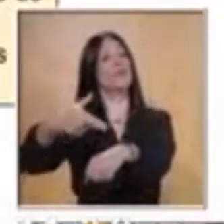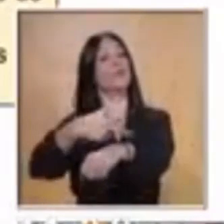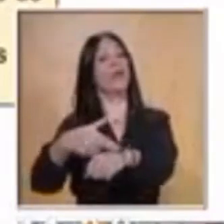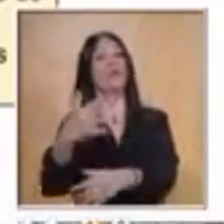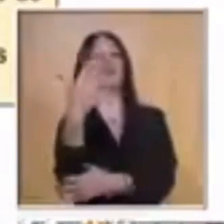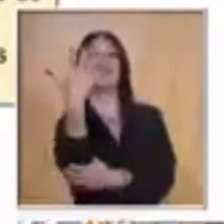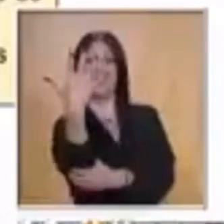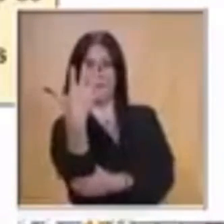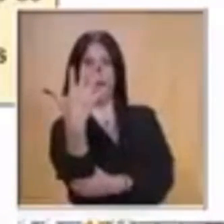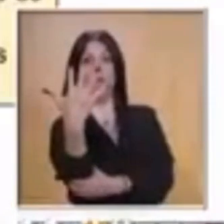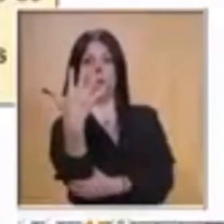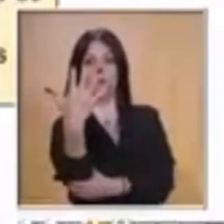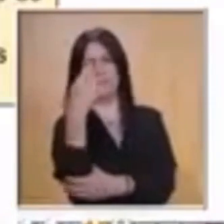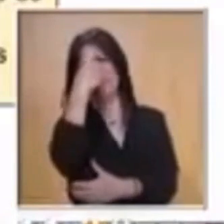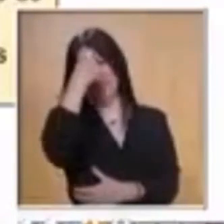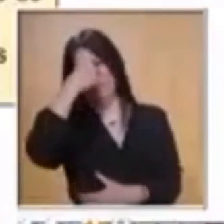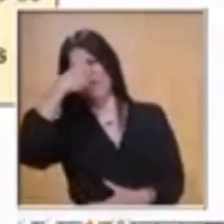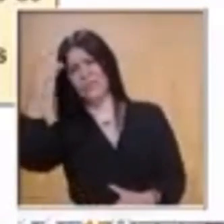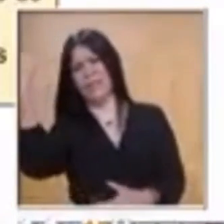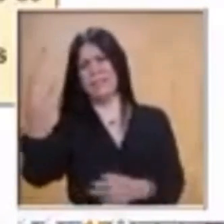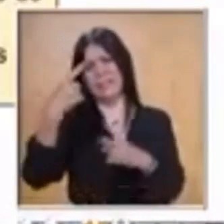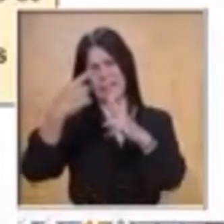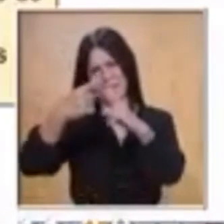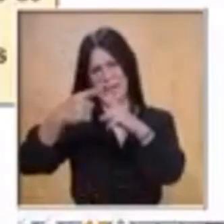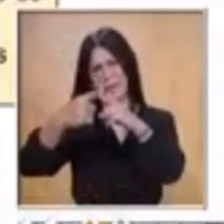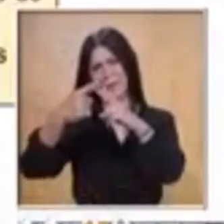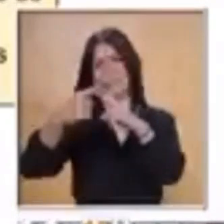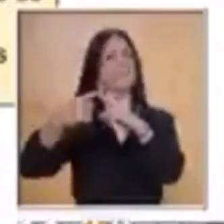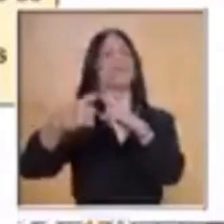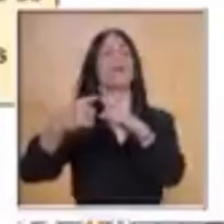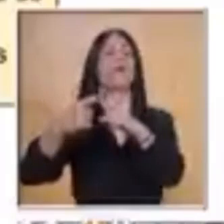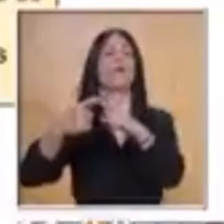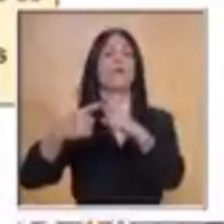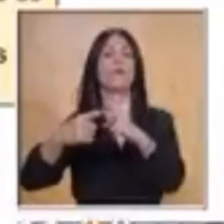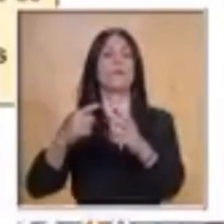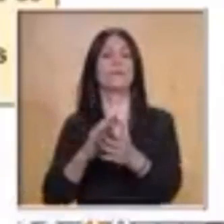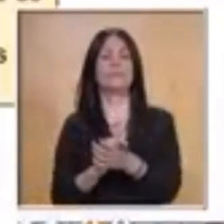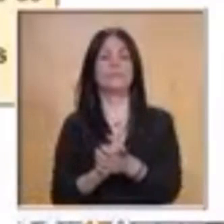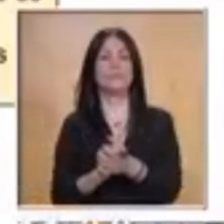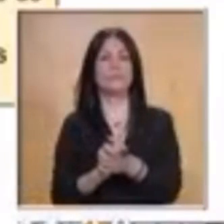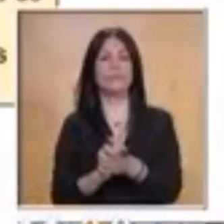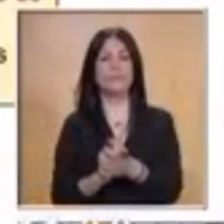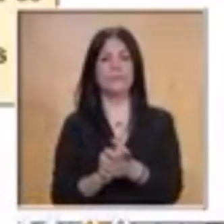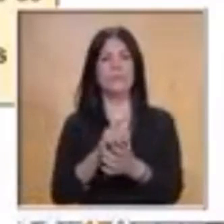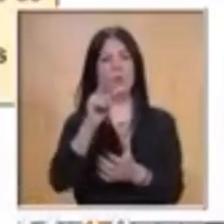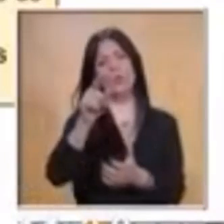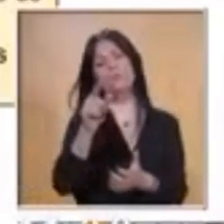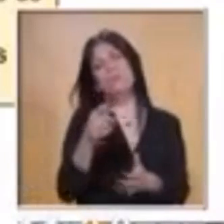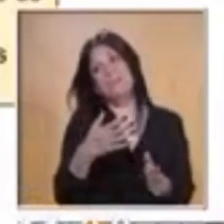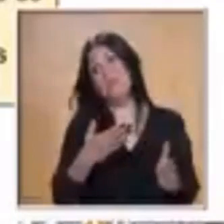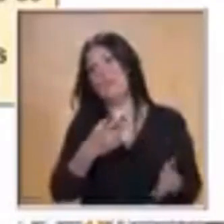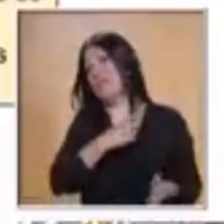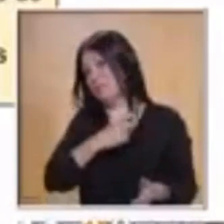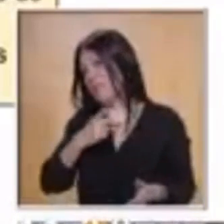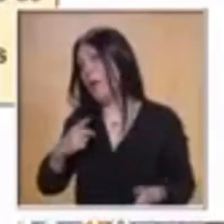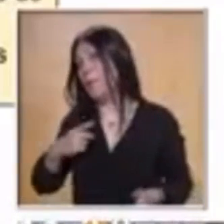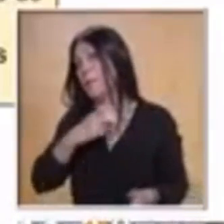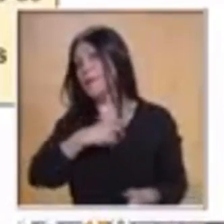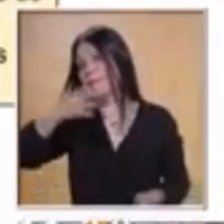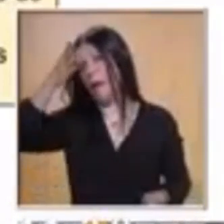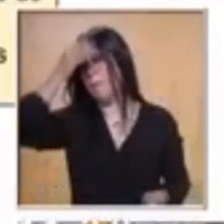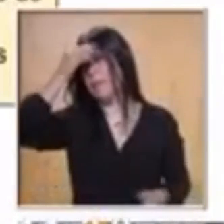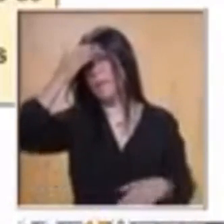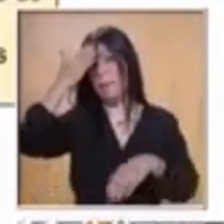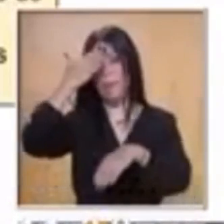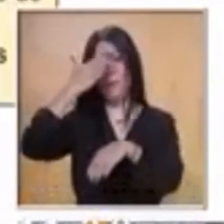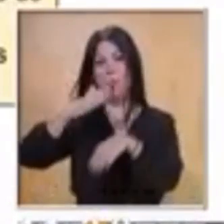que para encontrar el número que dividido entre 3 nos da como resultado 15, tienen que saberse qué tabla. Pues la tabla del 3.